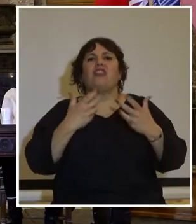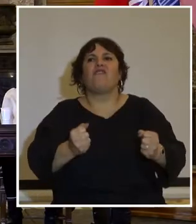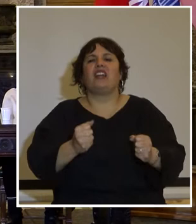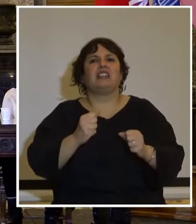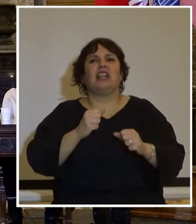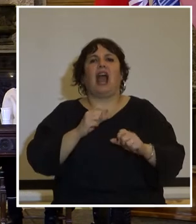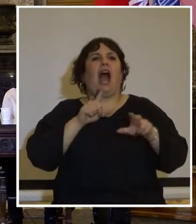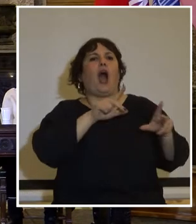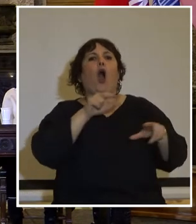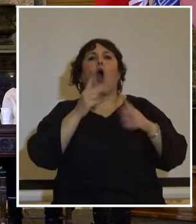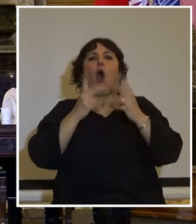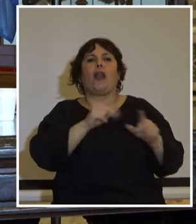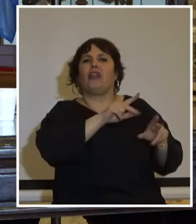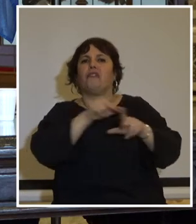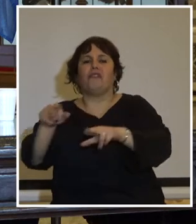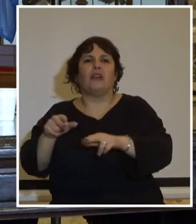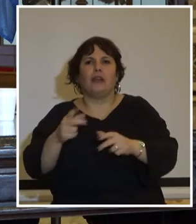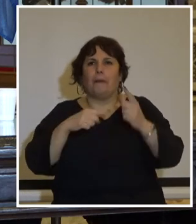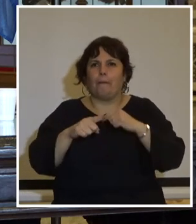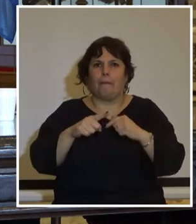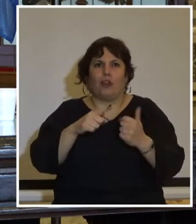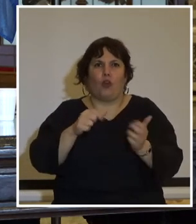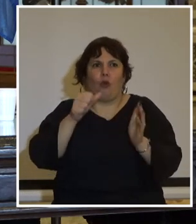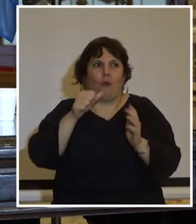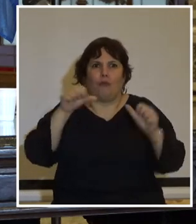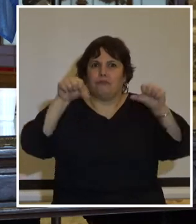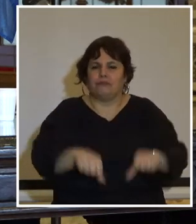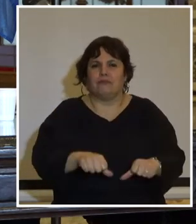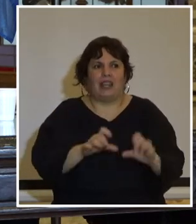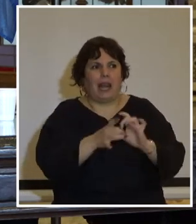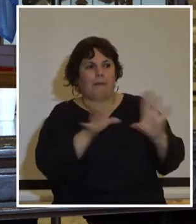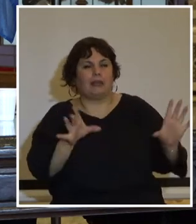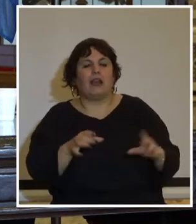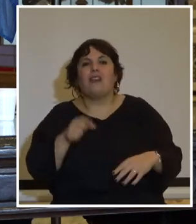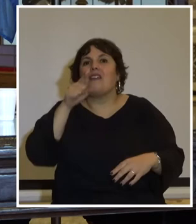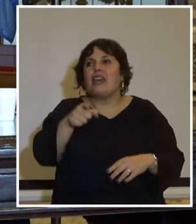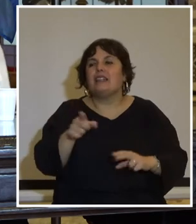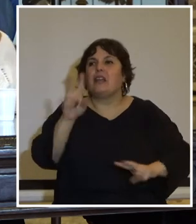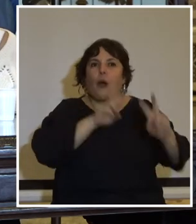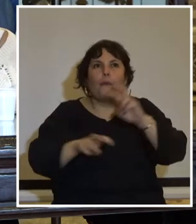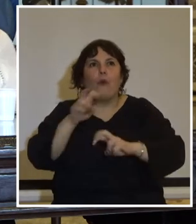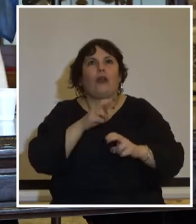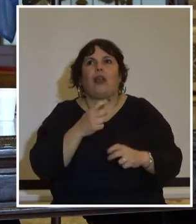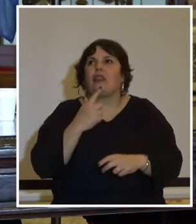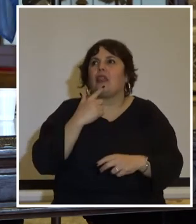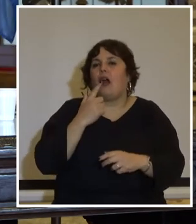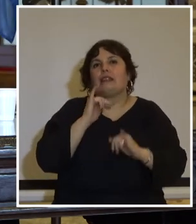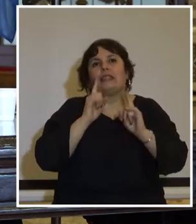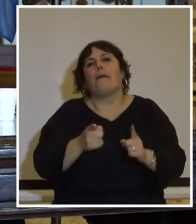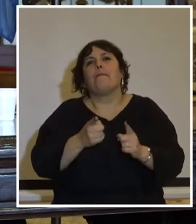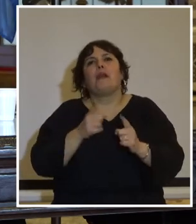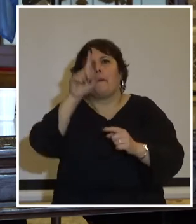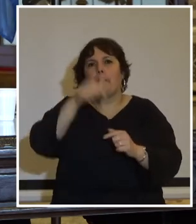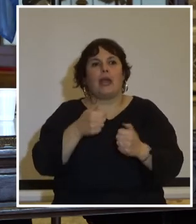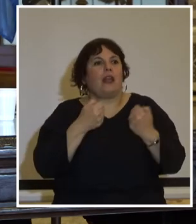injusto y que destruye libertades esa búsqueda que se viabiliza a través del